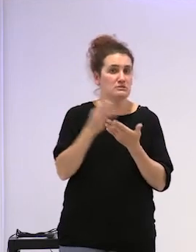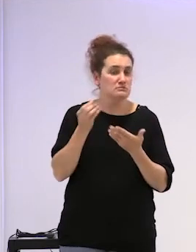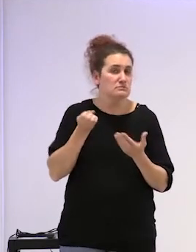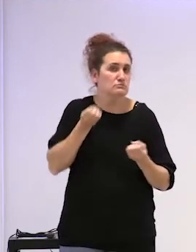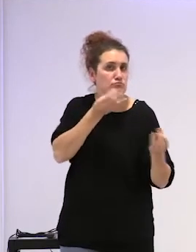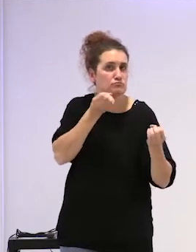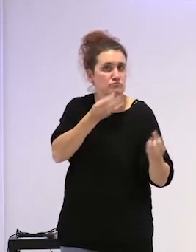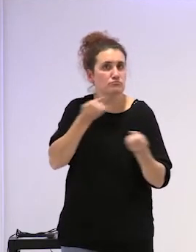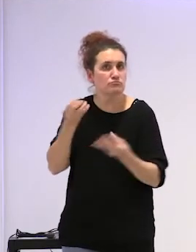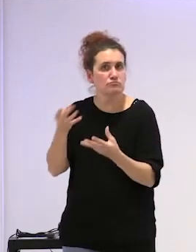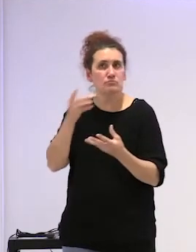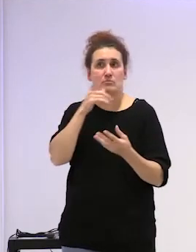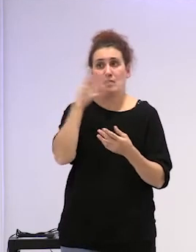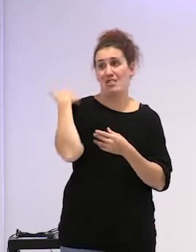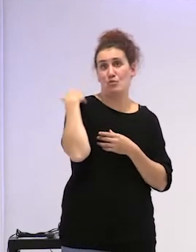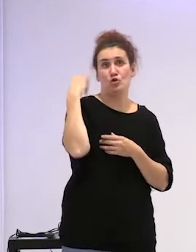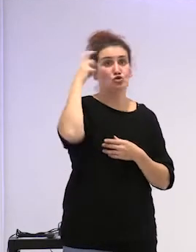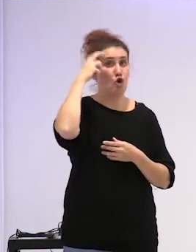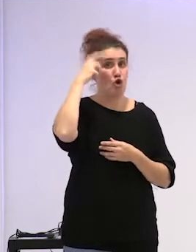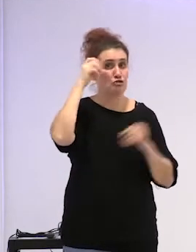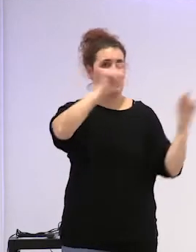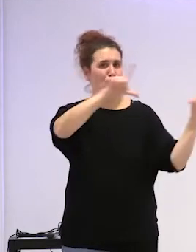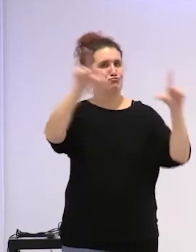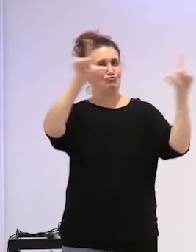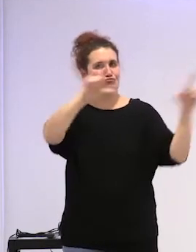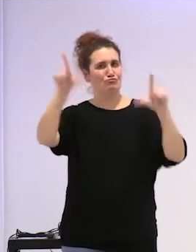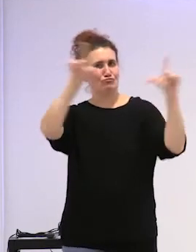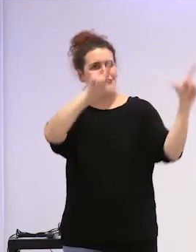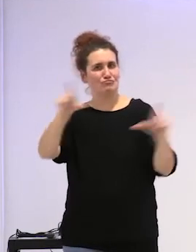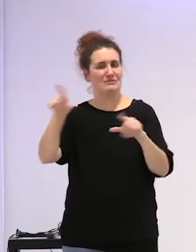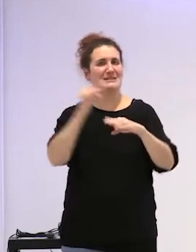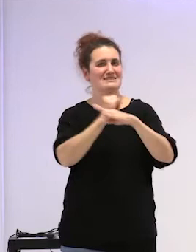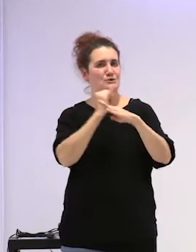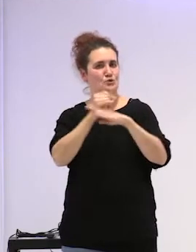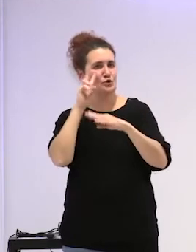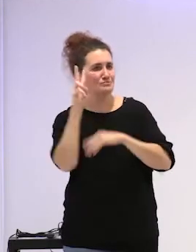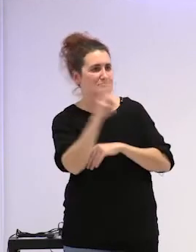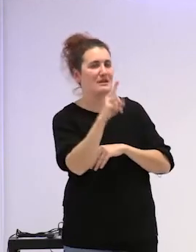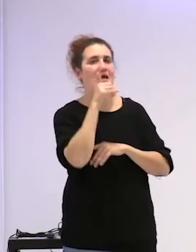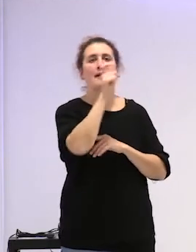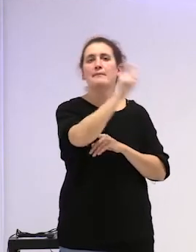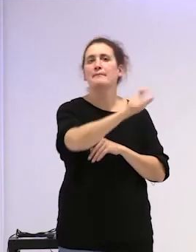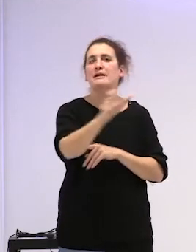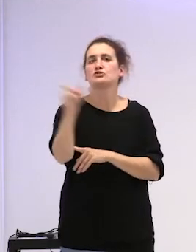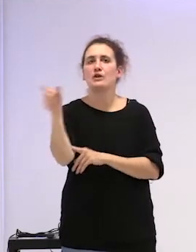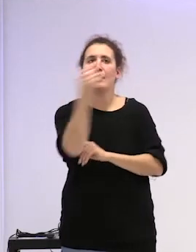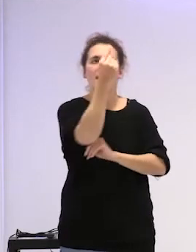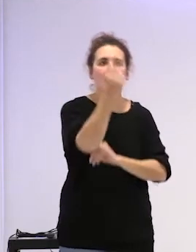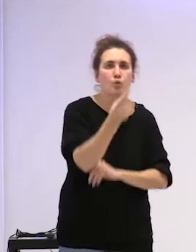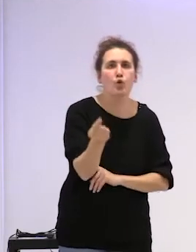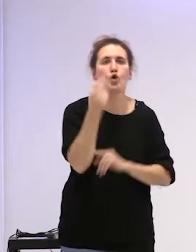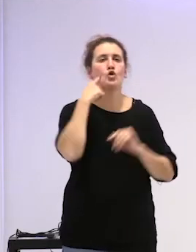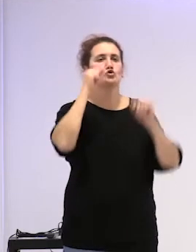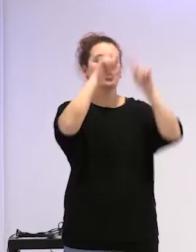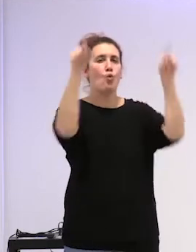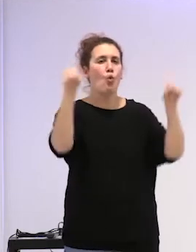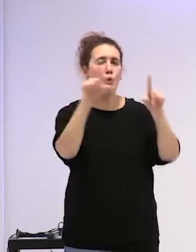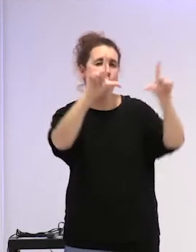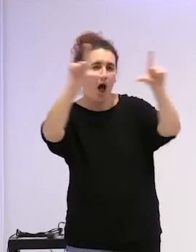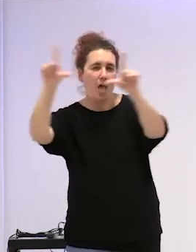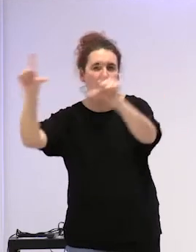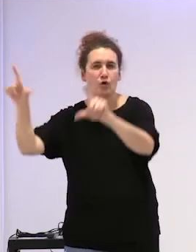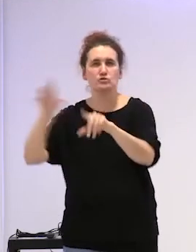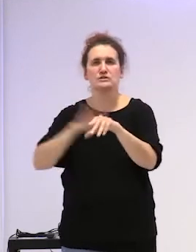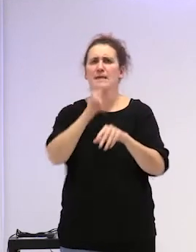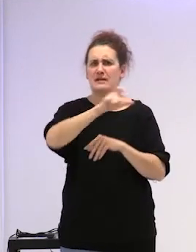montar una exposición en Tolosa con visitas guiadas a institutos de personas dibujos y cuadros y verchos de personas